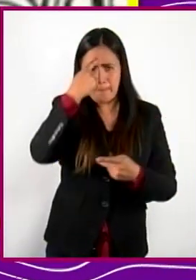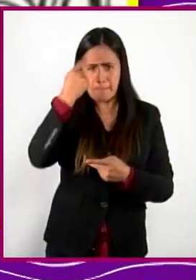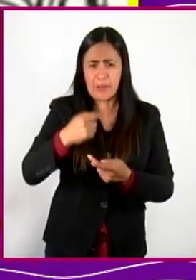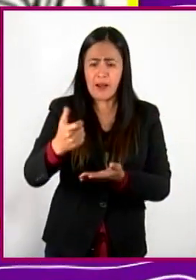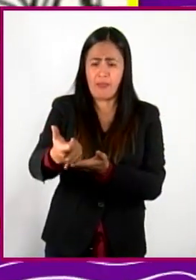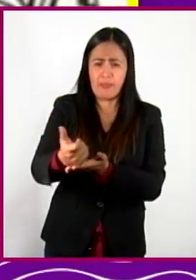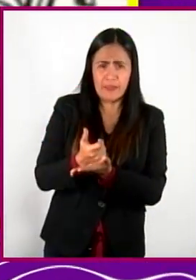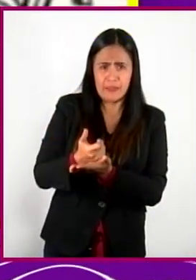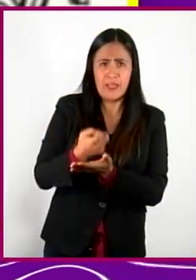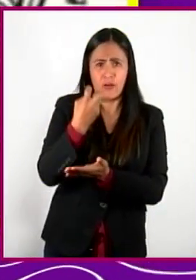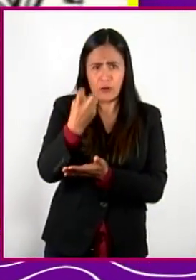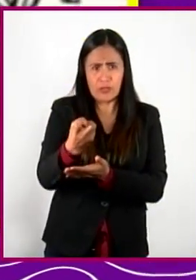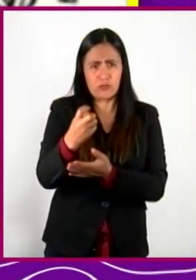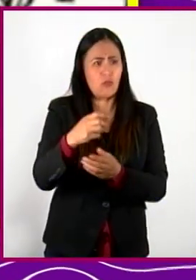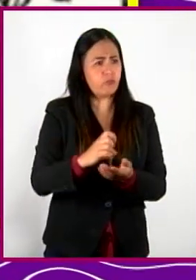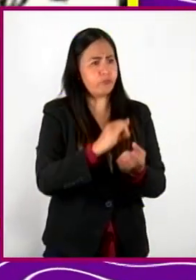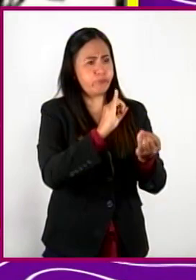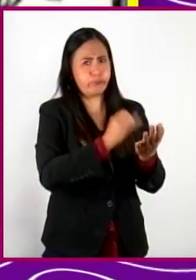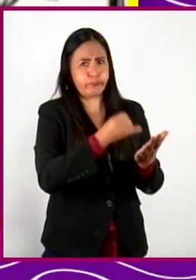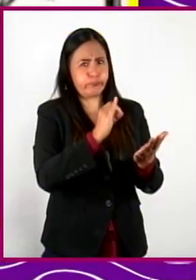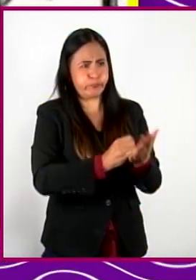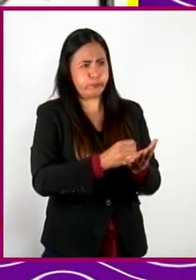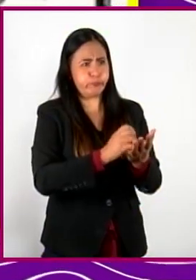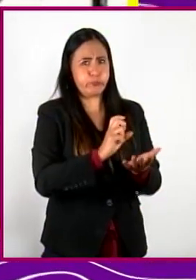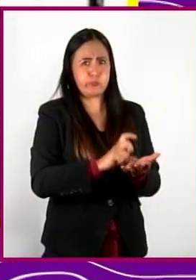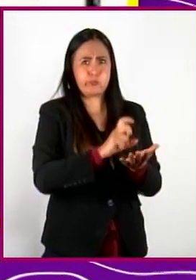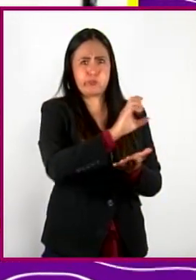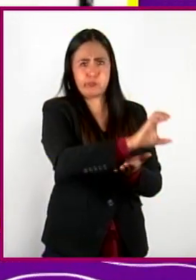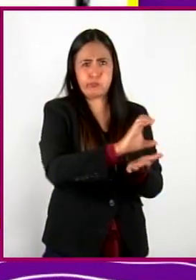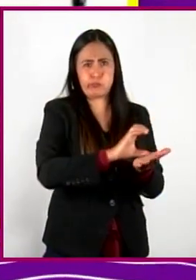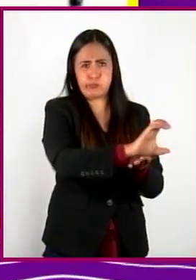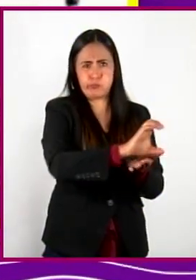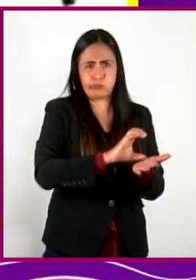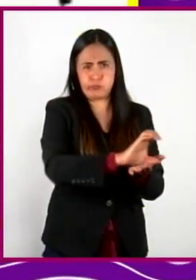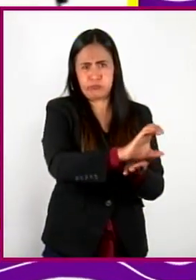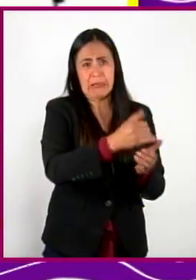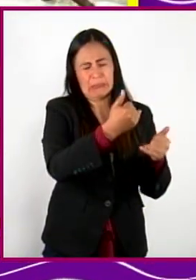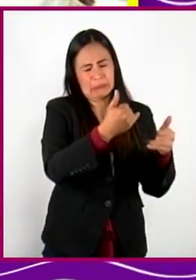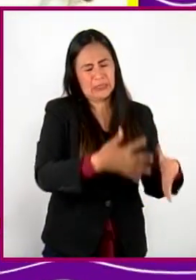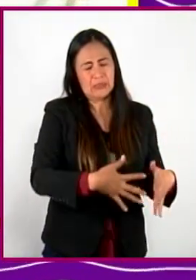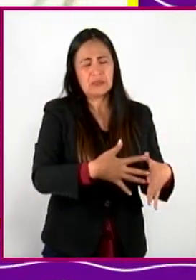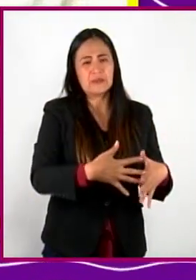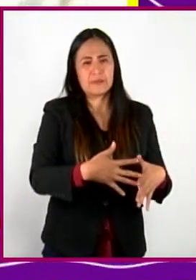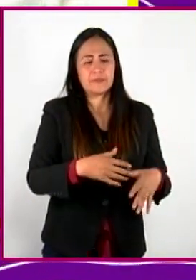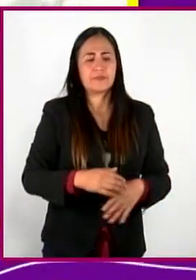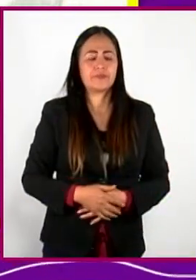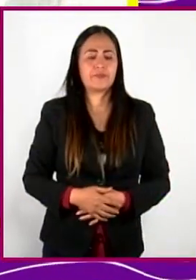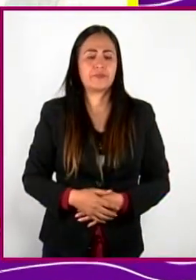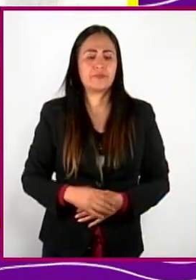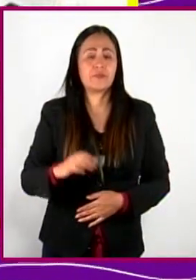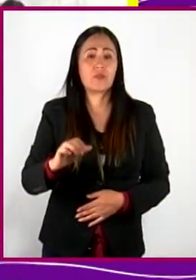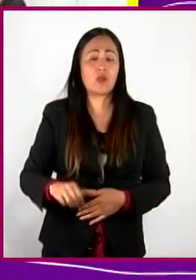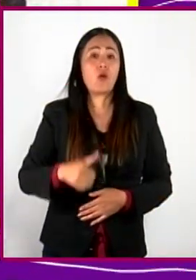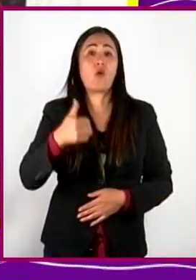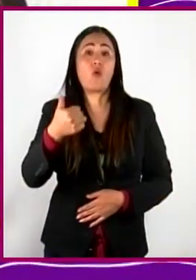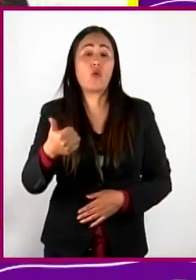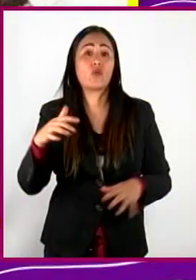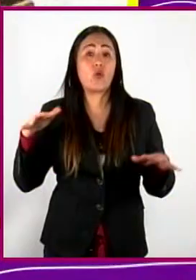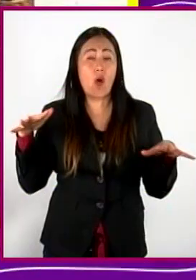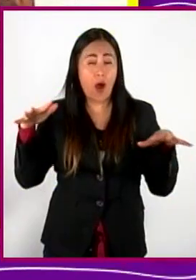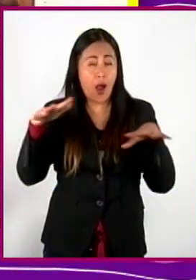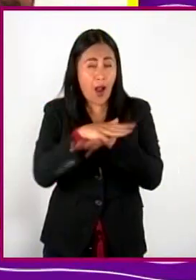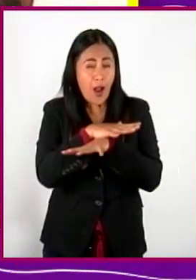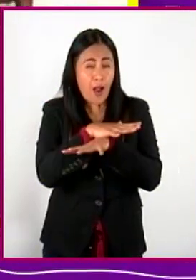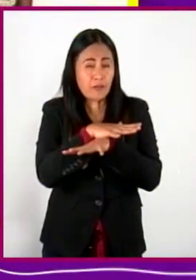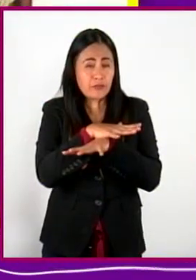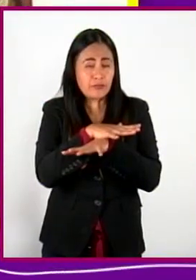que les permitiera cumplir con sus pesadas obligaciones tributarias. La otra gran evolución que se dio